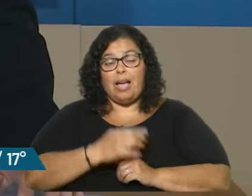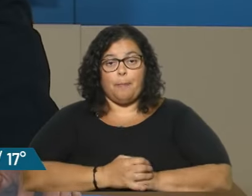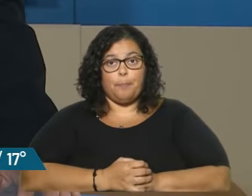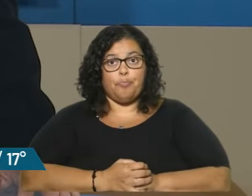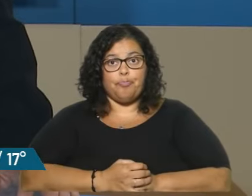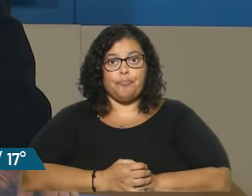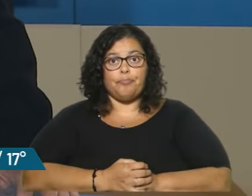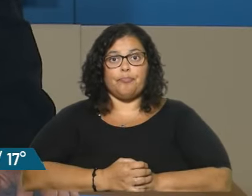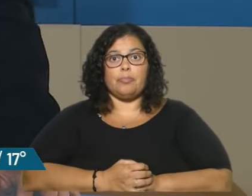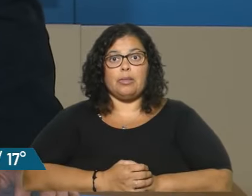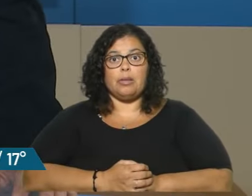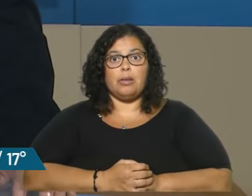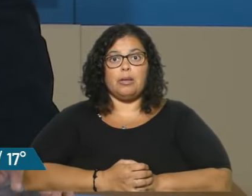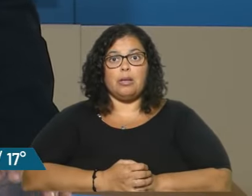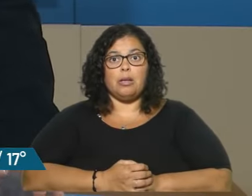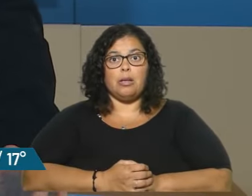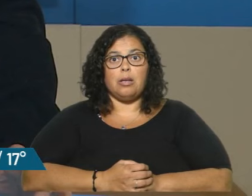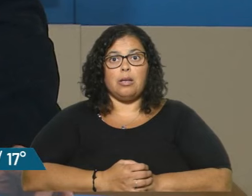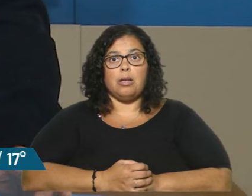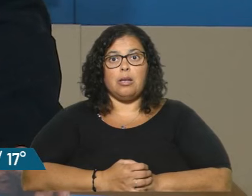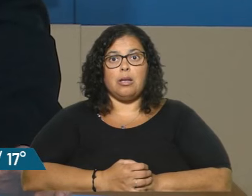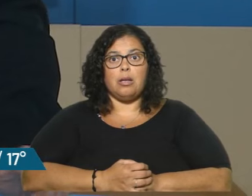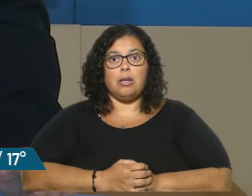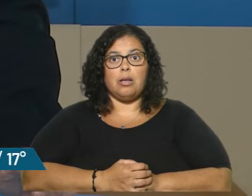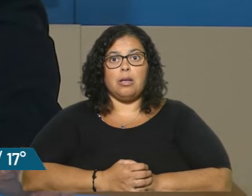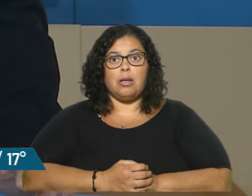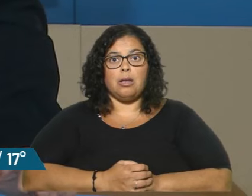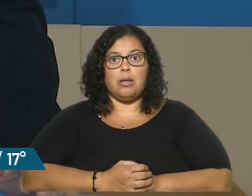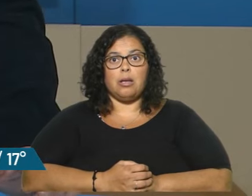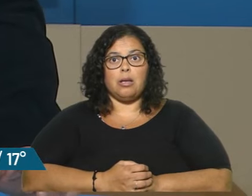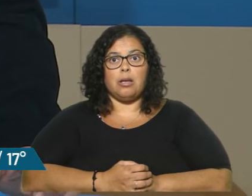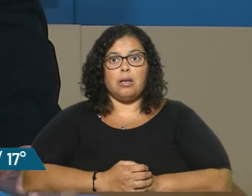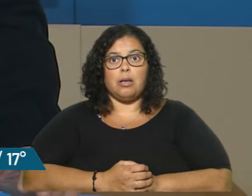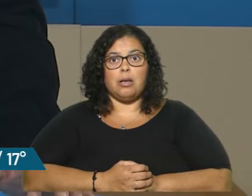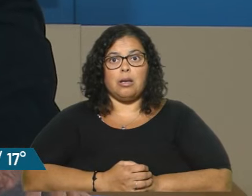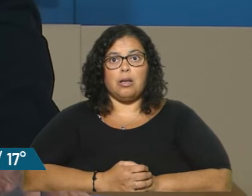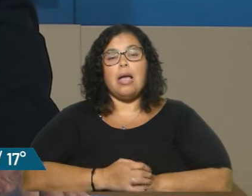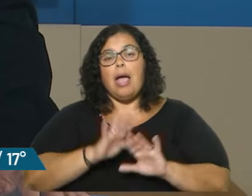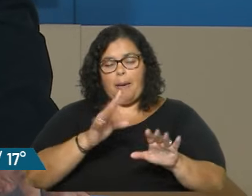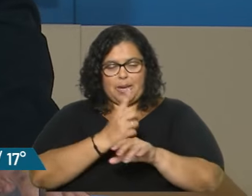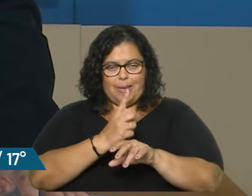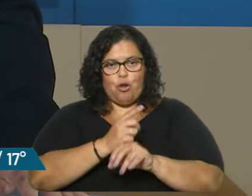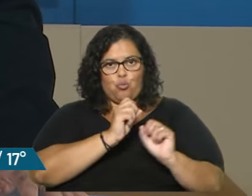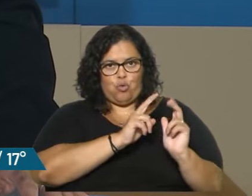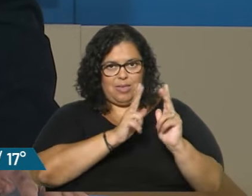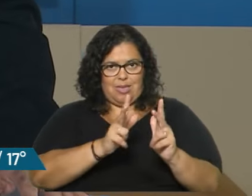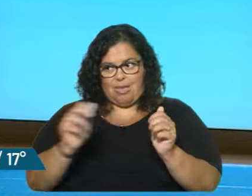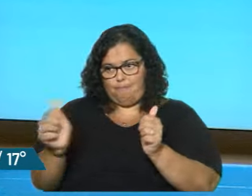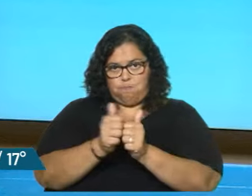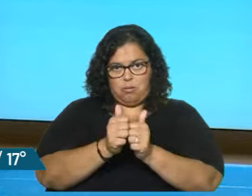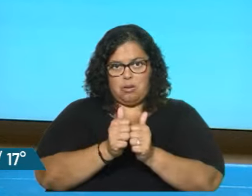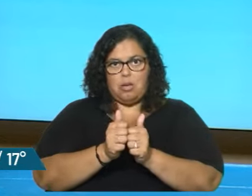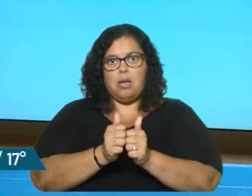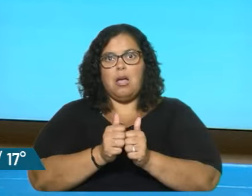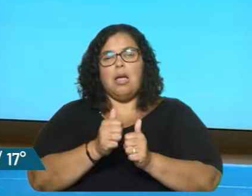En primer lugar, no, esa información ahora es incorrecta. ¿Cuál me dice? La persona que tú nombraste. Ah, perdón, pensé que era...